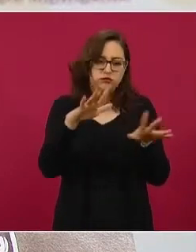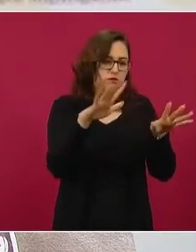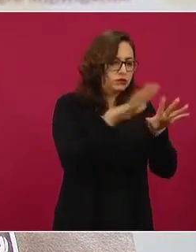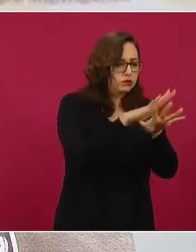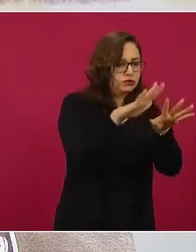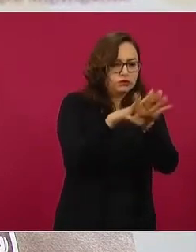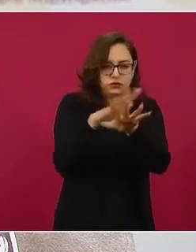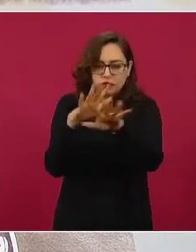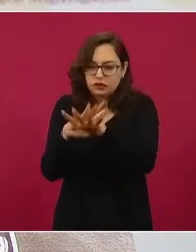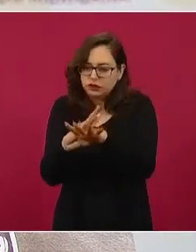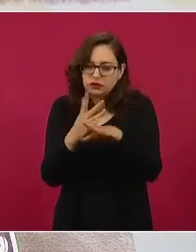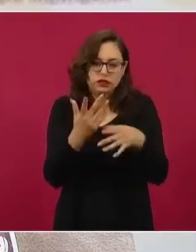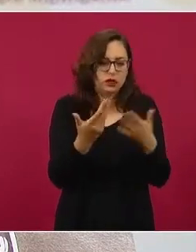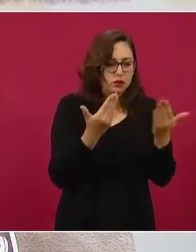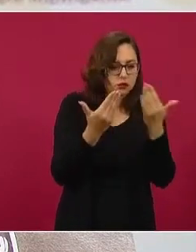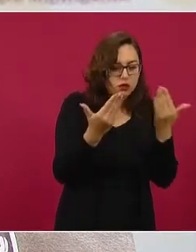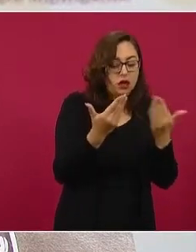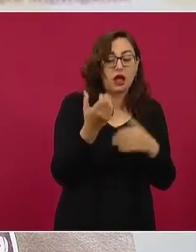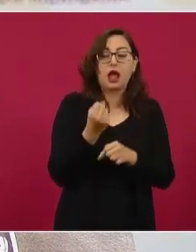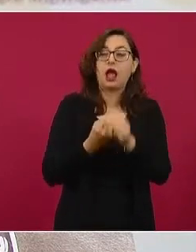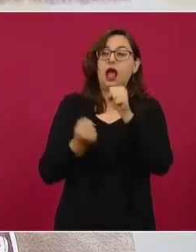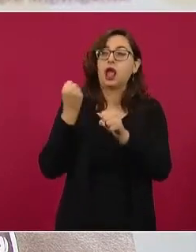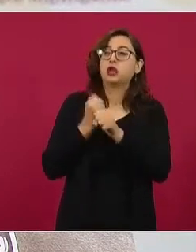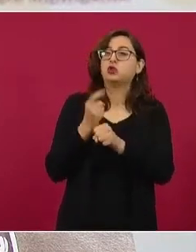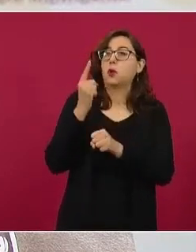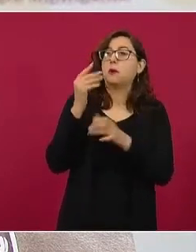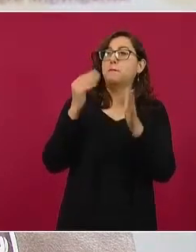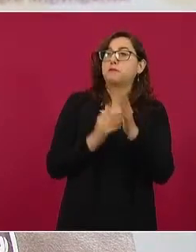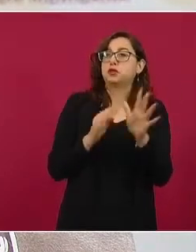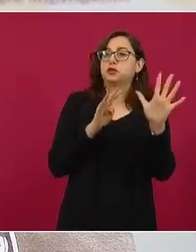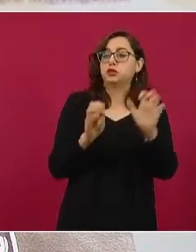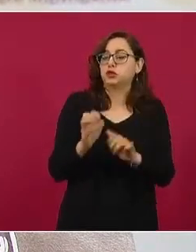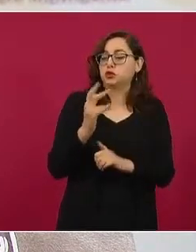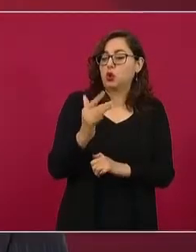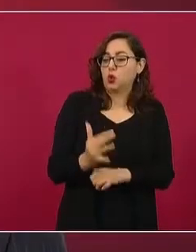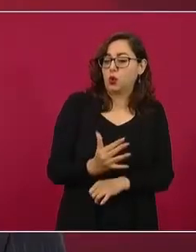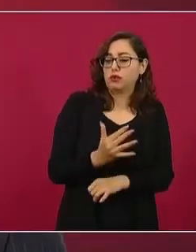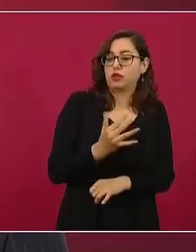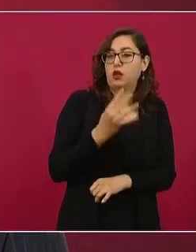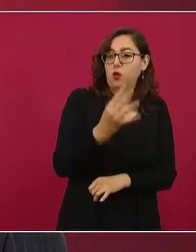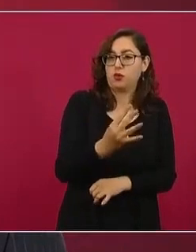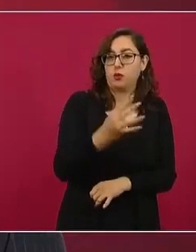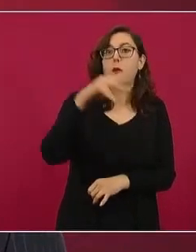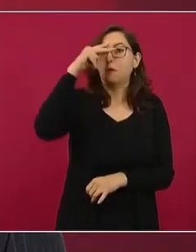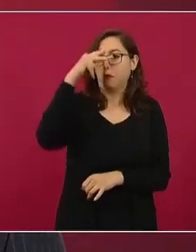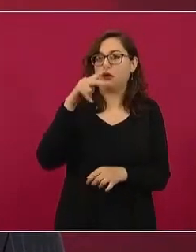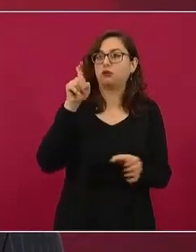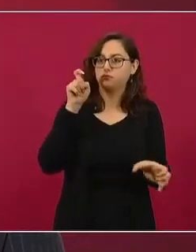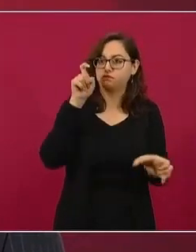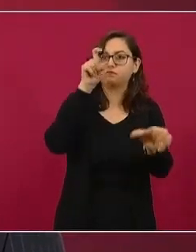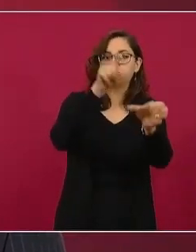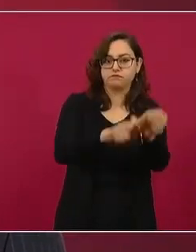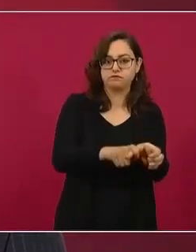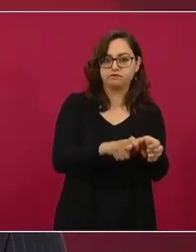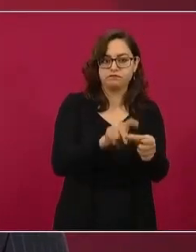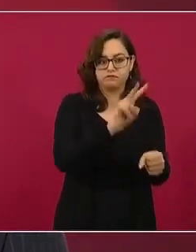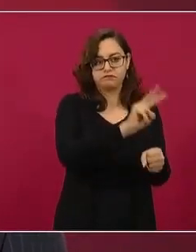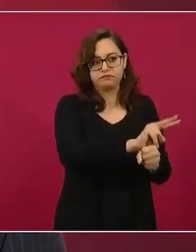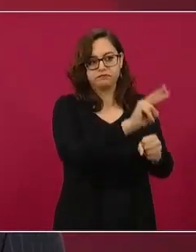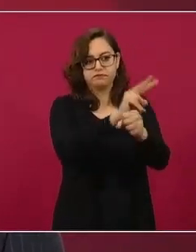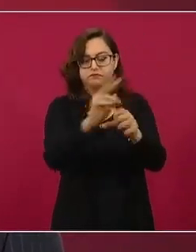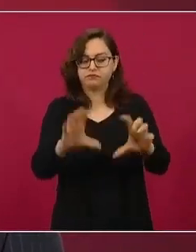desde 1954, pertenece a las redes mundiales de vigilancia viral a través de nuestro